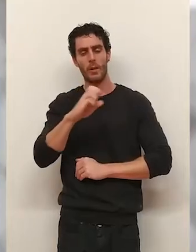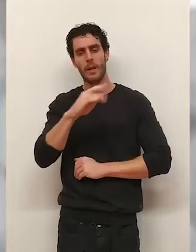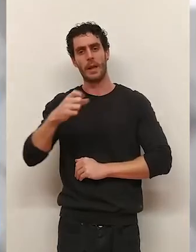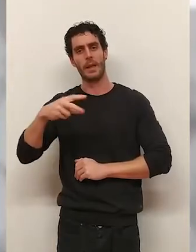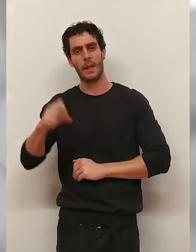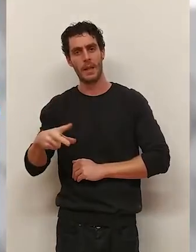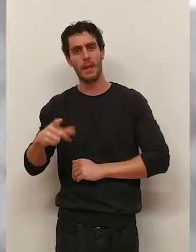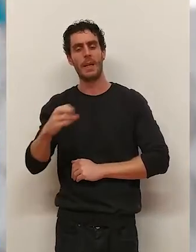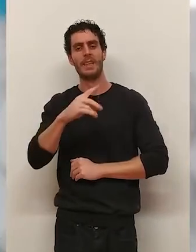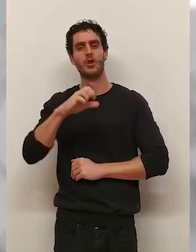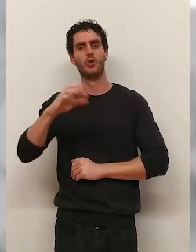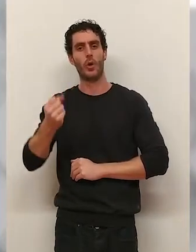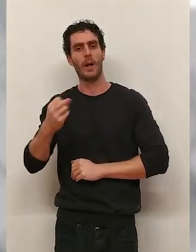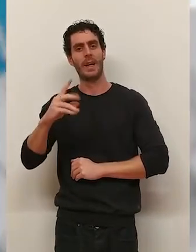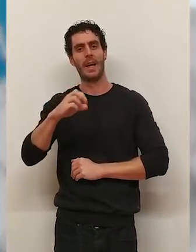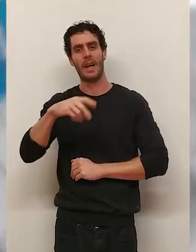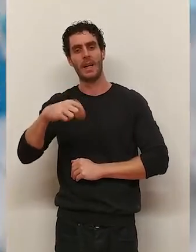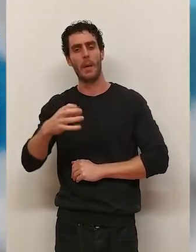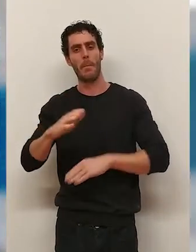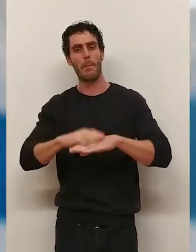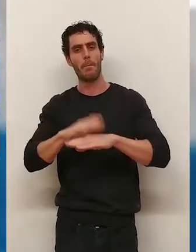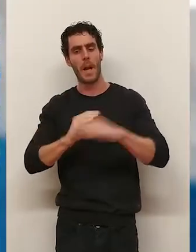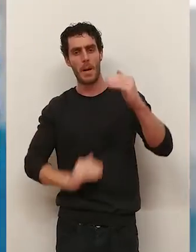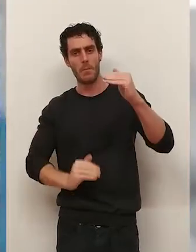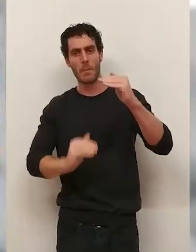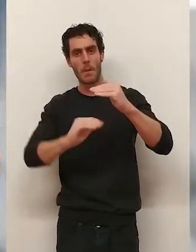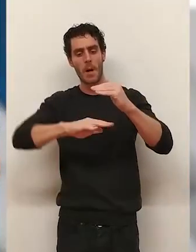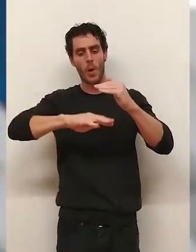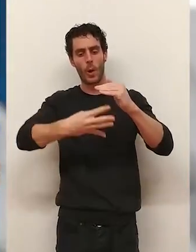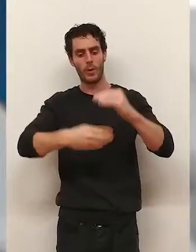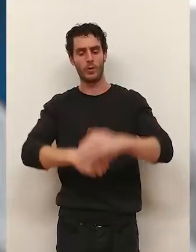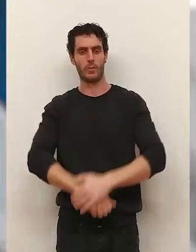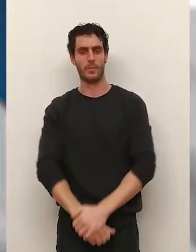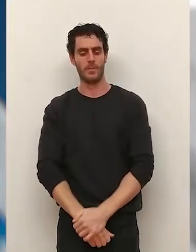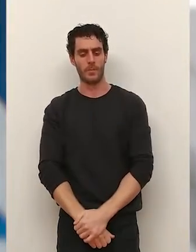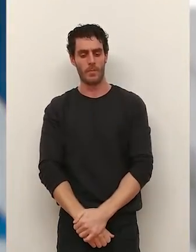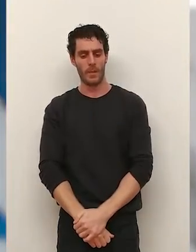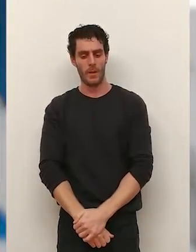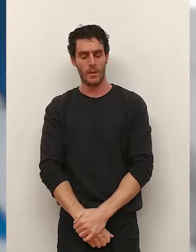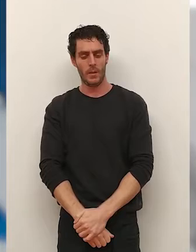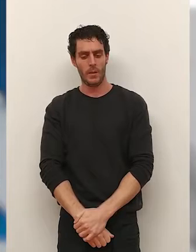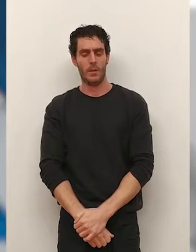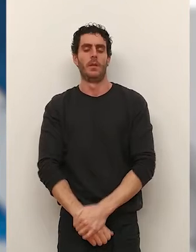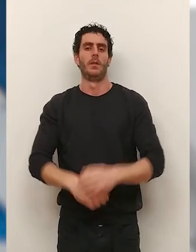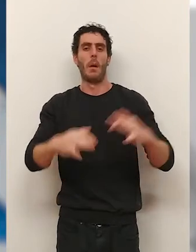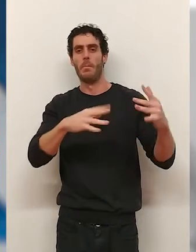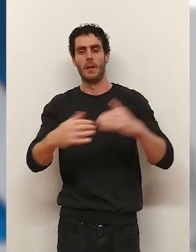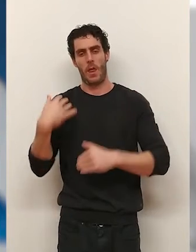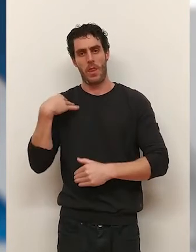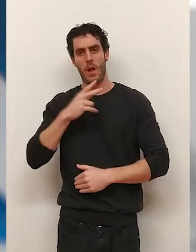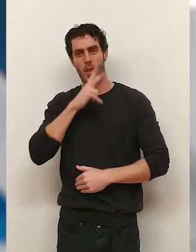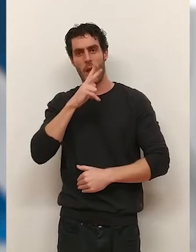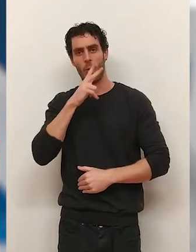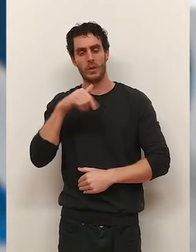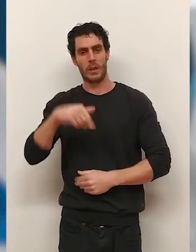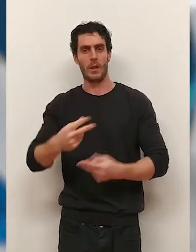Puente Genil, Vidasoa y Cangas para alejarse del descenso y colocarse cuartos. A partir del partido este de Huesca